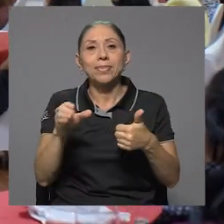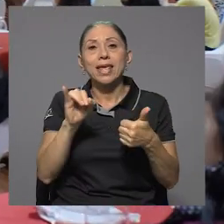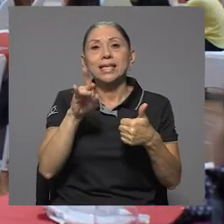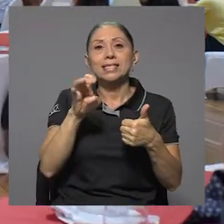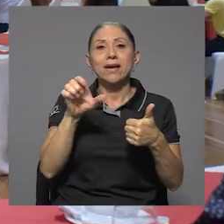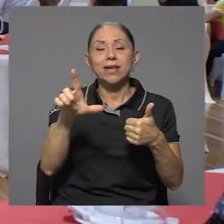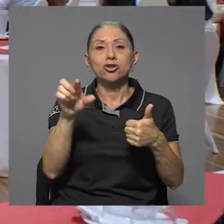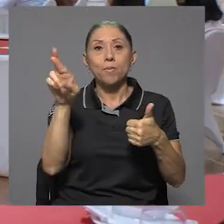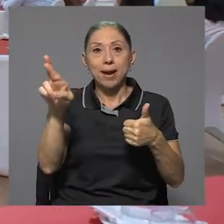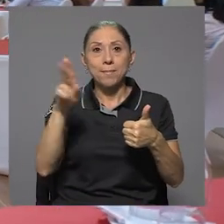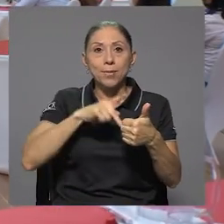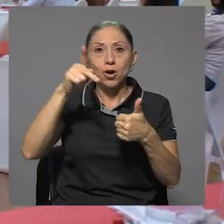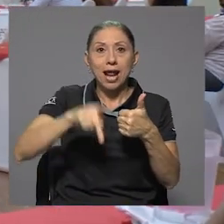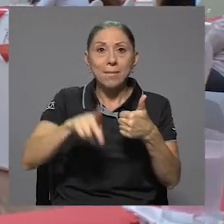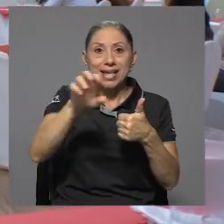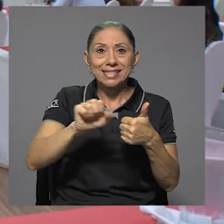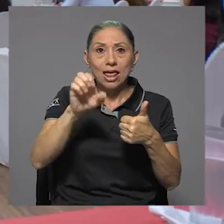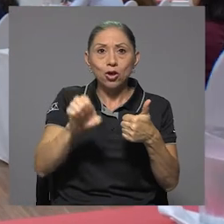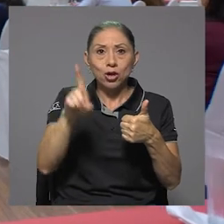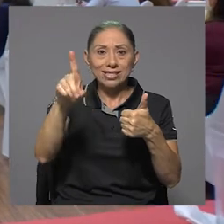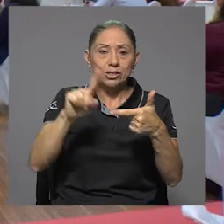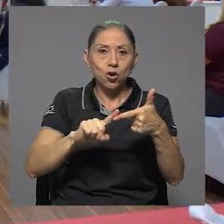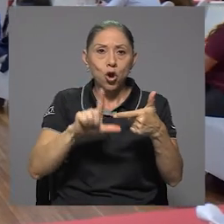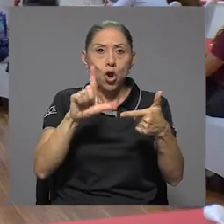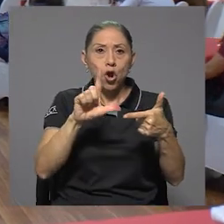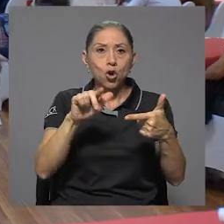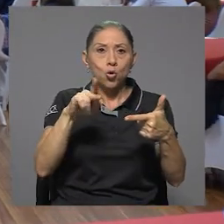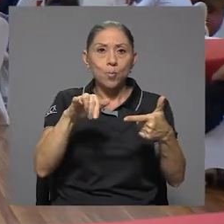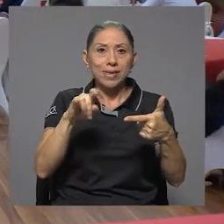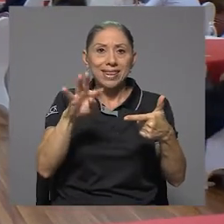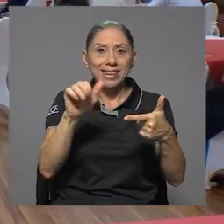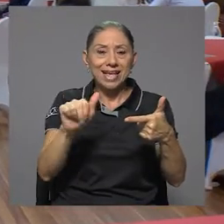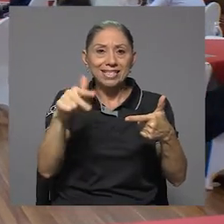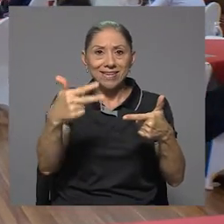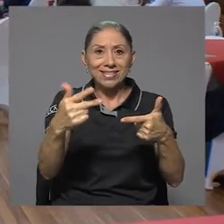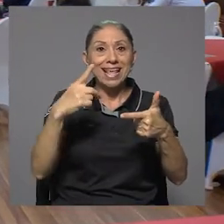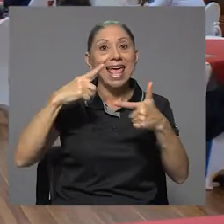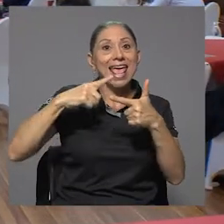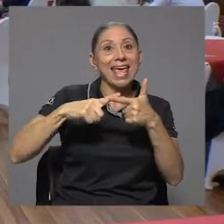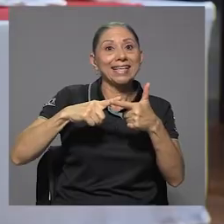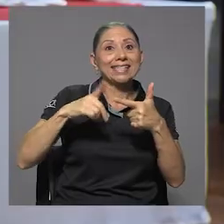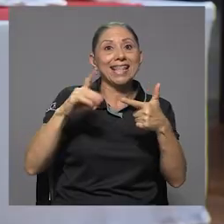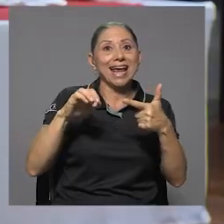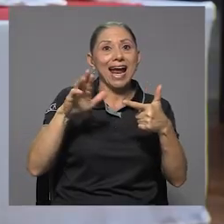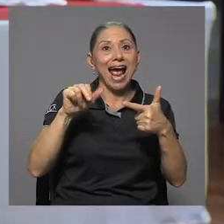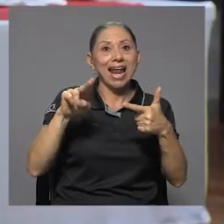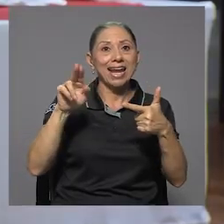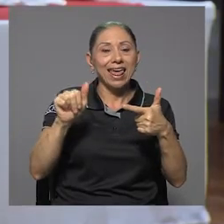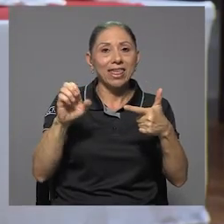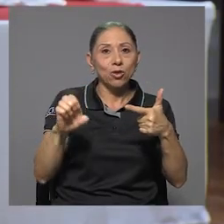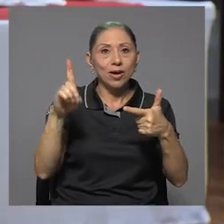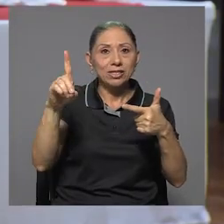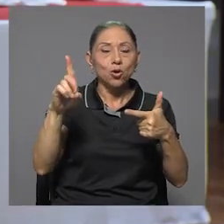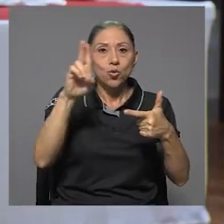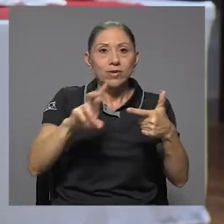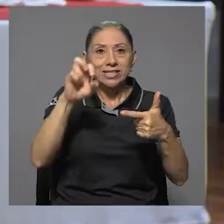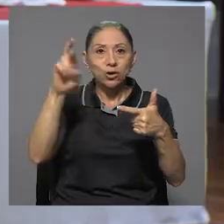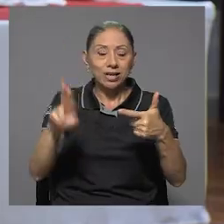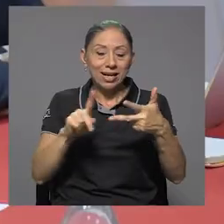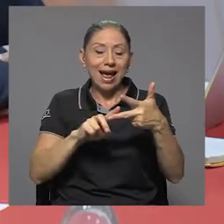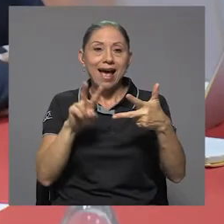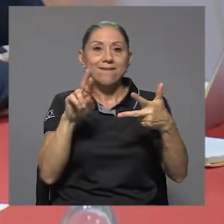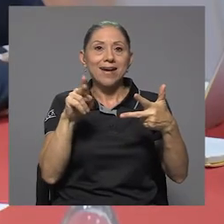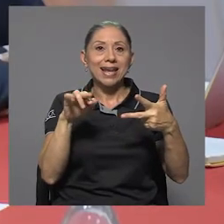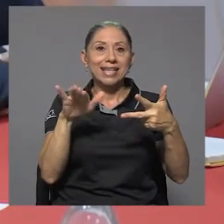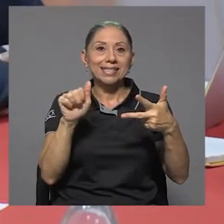Estado de la Educación, Lupita Chávez, exdecana de Educación de la UCR, Vanessa Gibson, de CINDE,